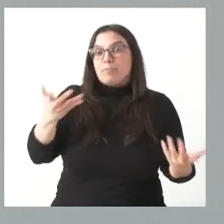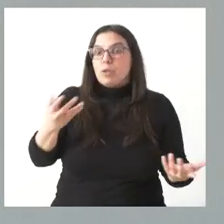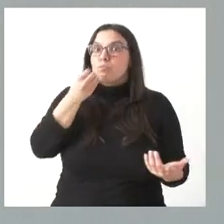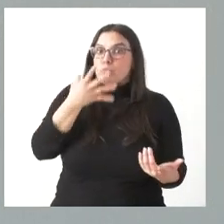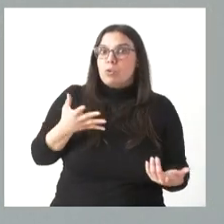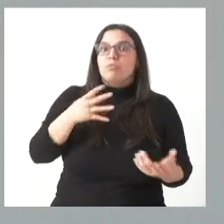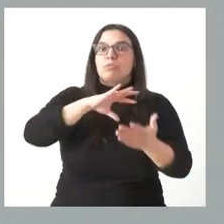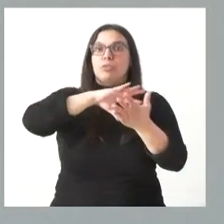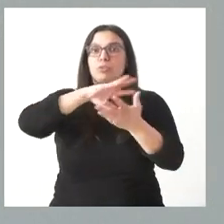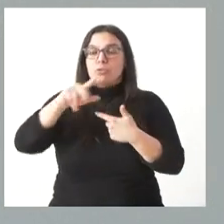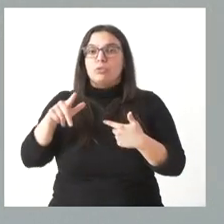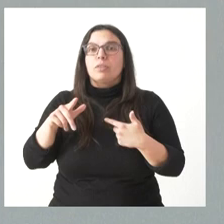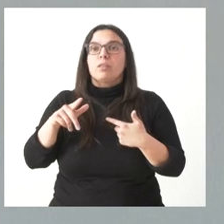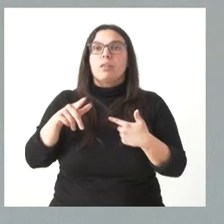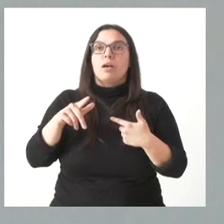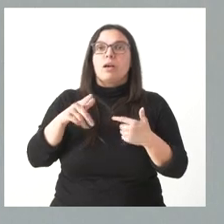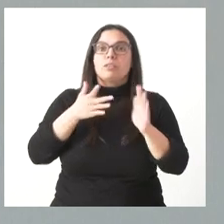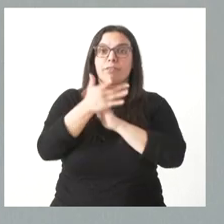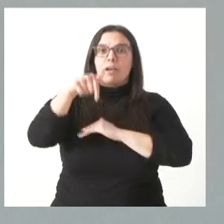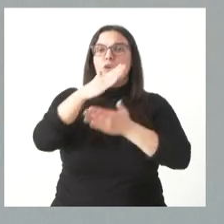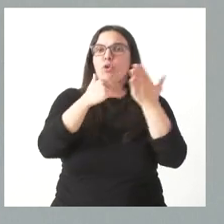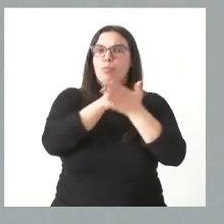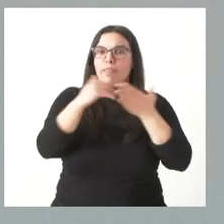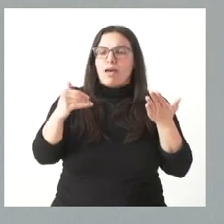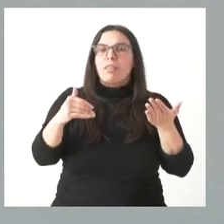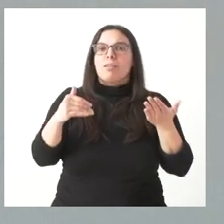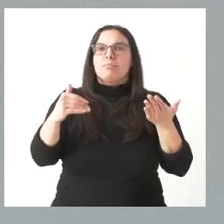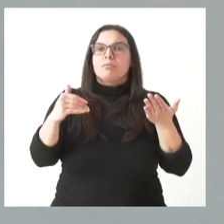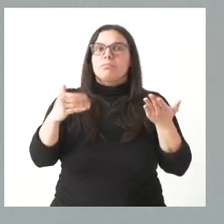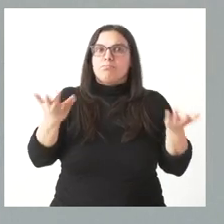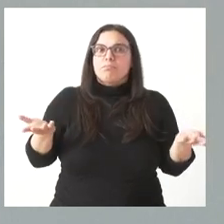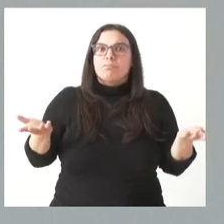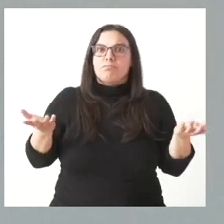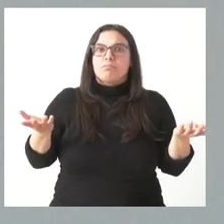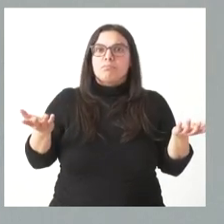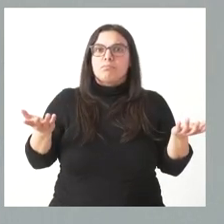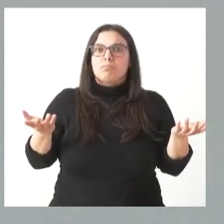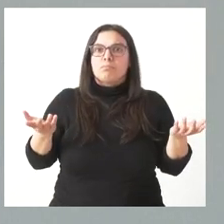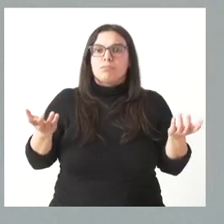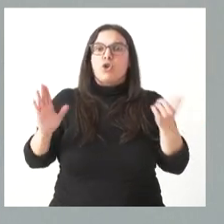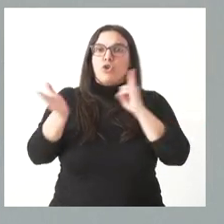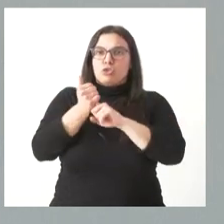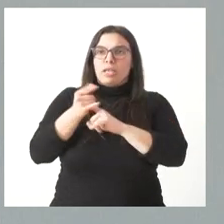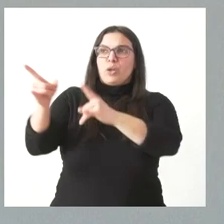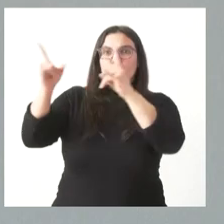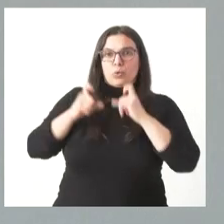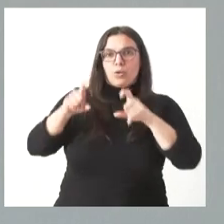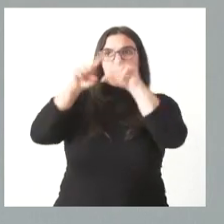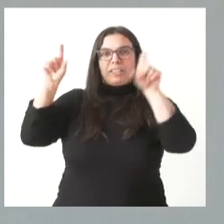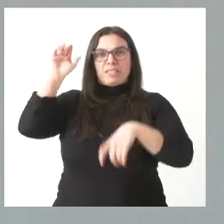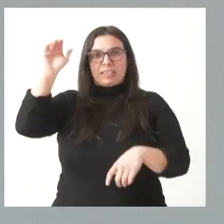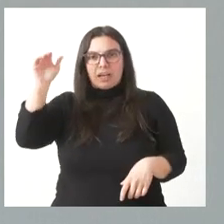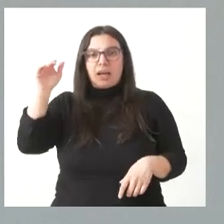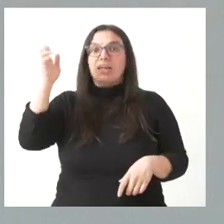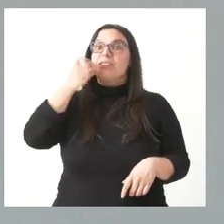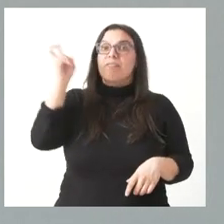una ciudad y esta es una comunidad que viene a atraer inversiones extranjeras. Van a tener nuestro apoyo y